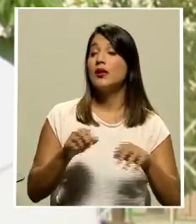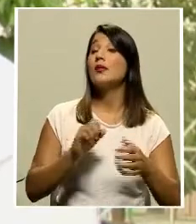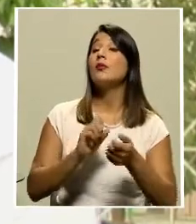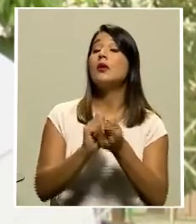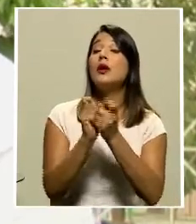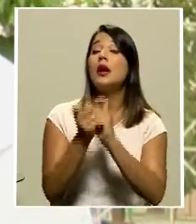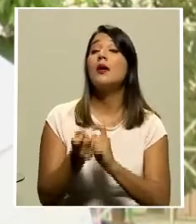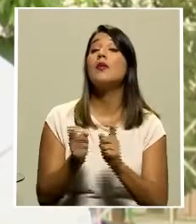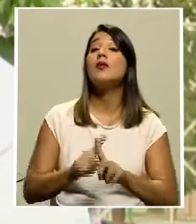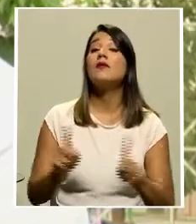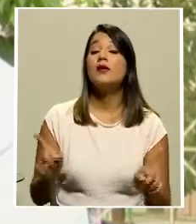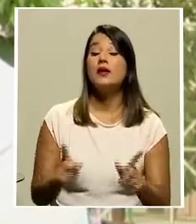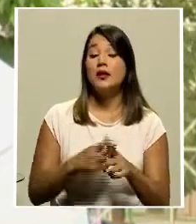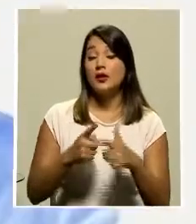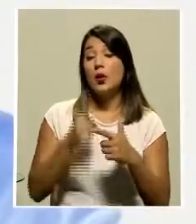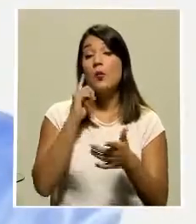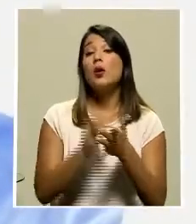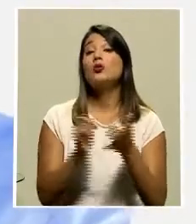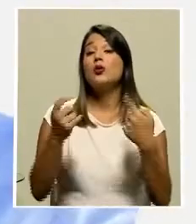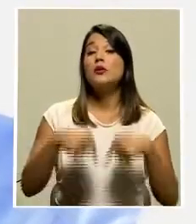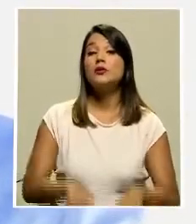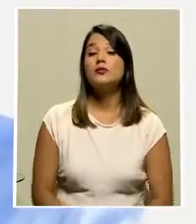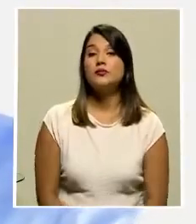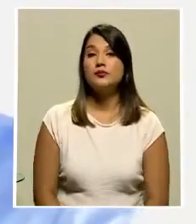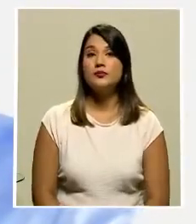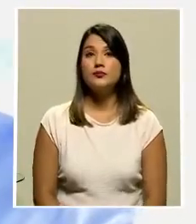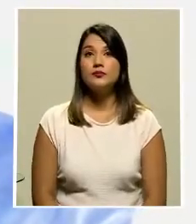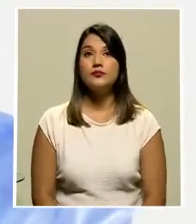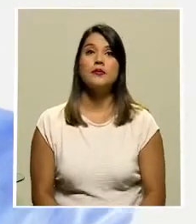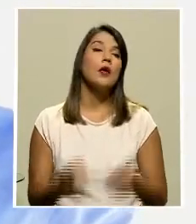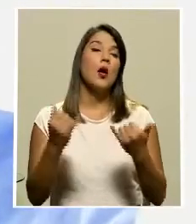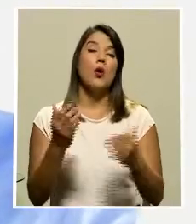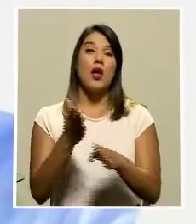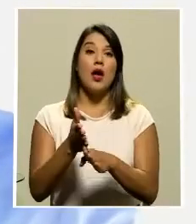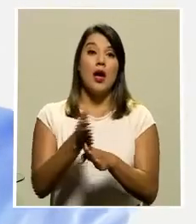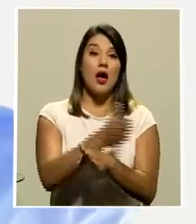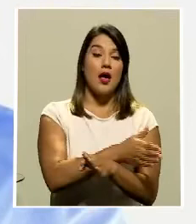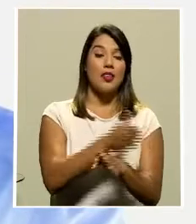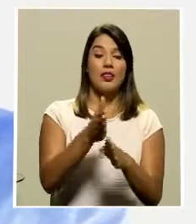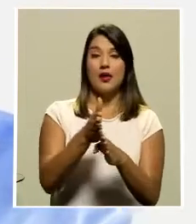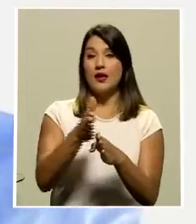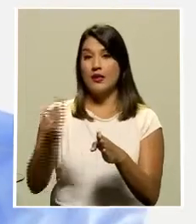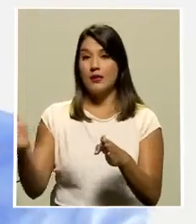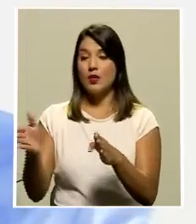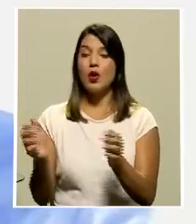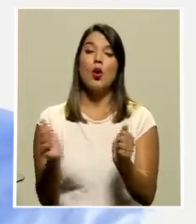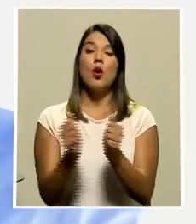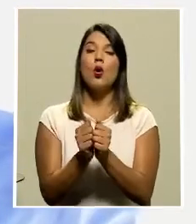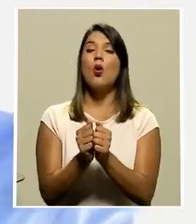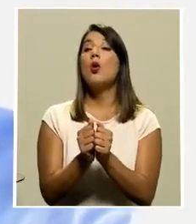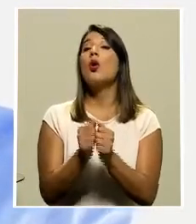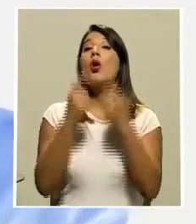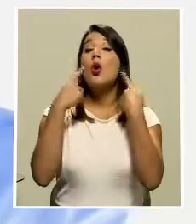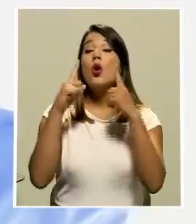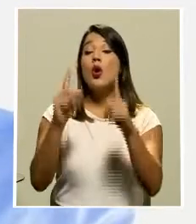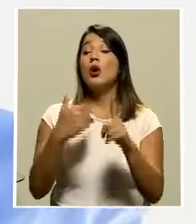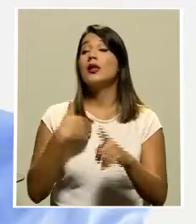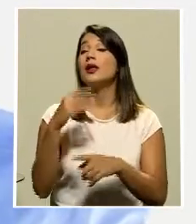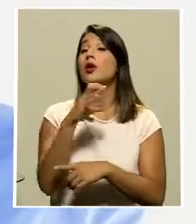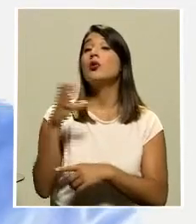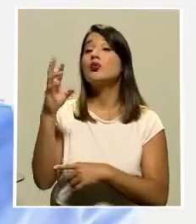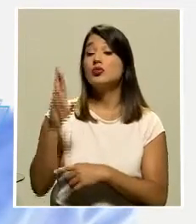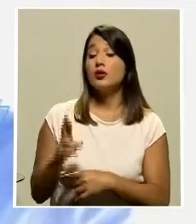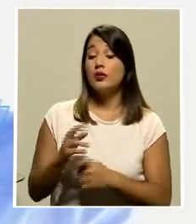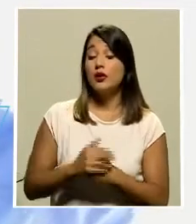personas y en eso estamos aquí en este momento un antes y un después en la ciclo inclusión de Costa Rica que moverse en